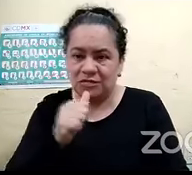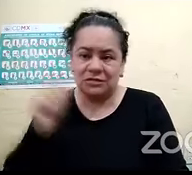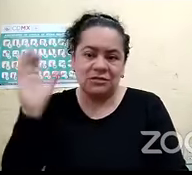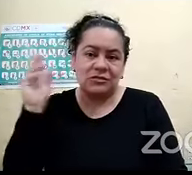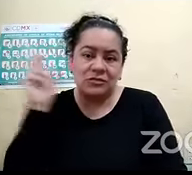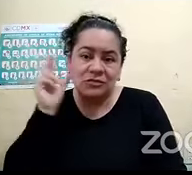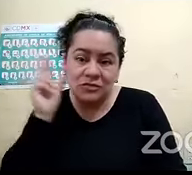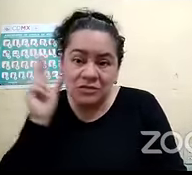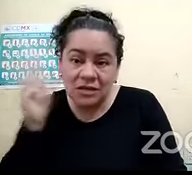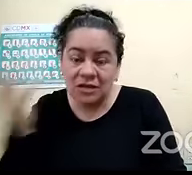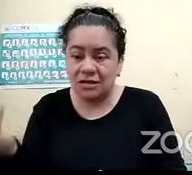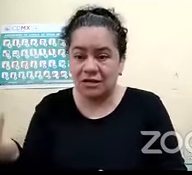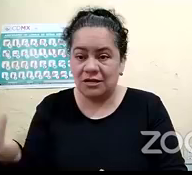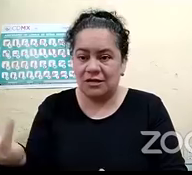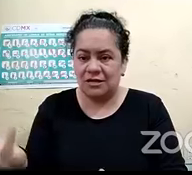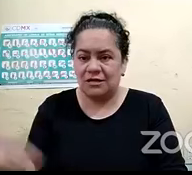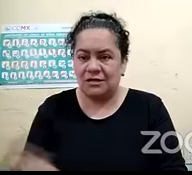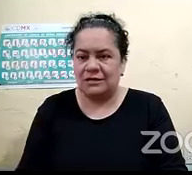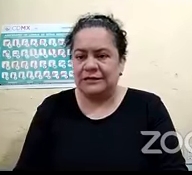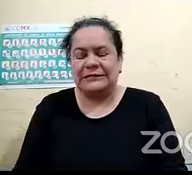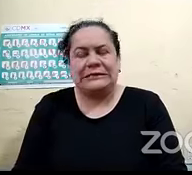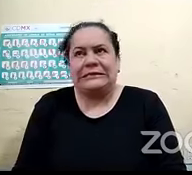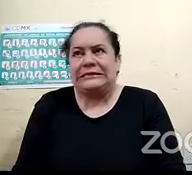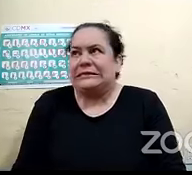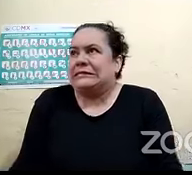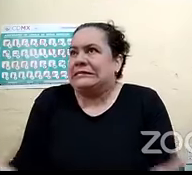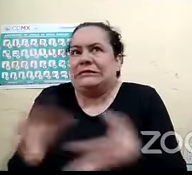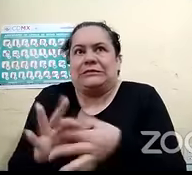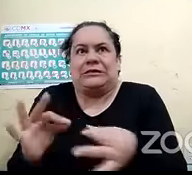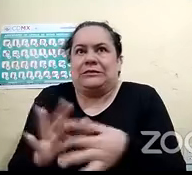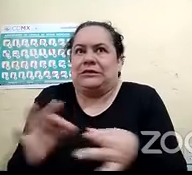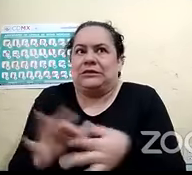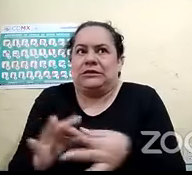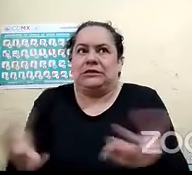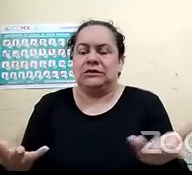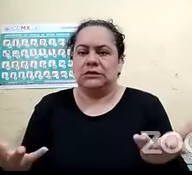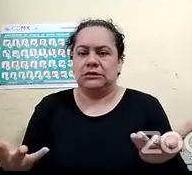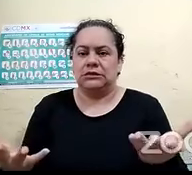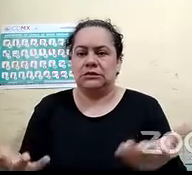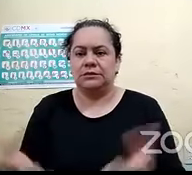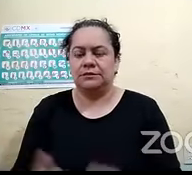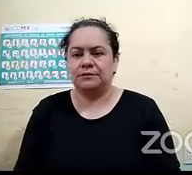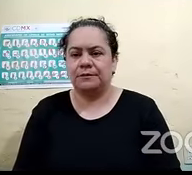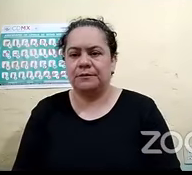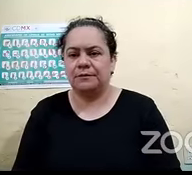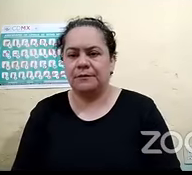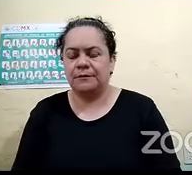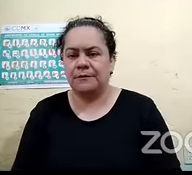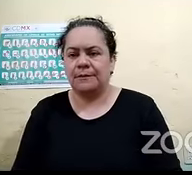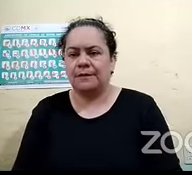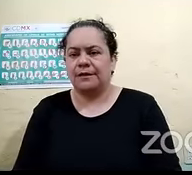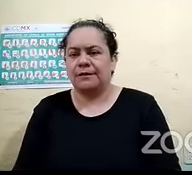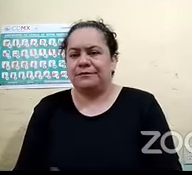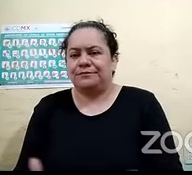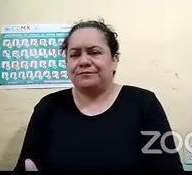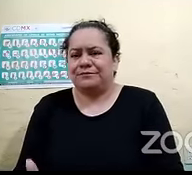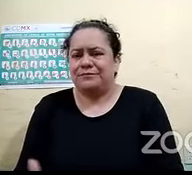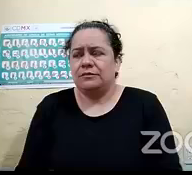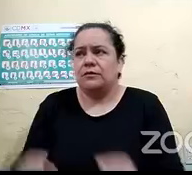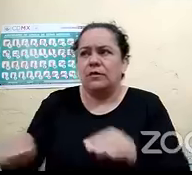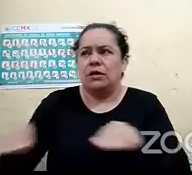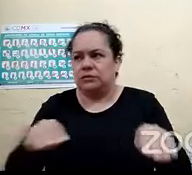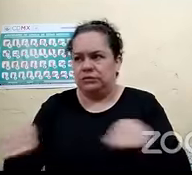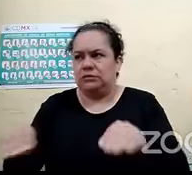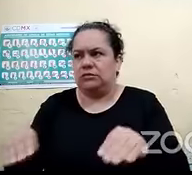fue algo que no me supieron resolver y que bueno dices a lo mejor el sismo lo sientes